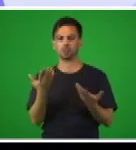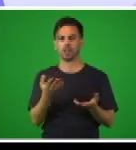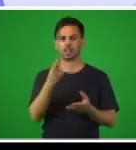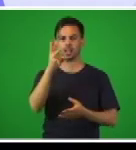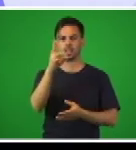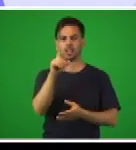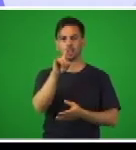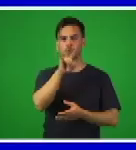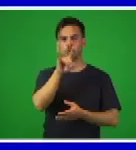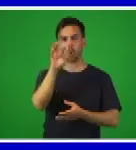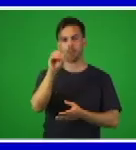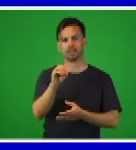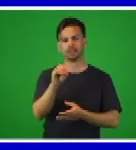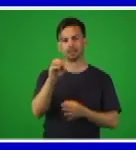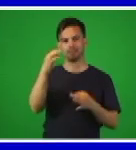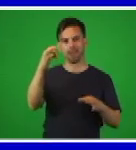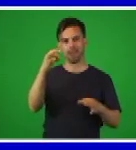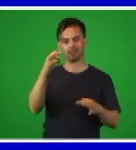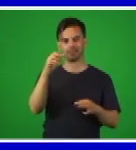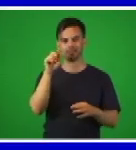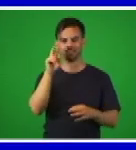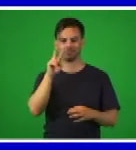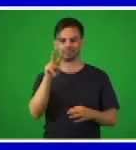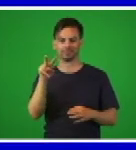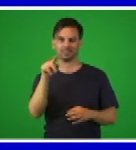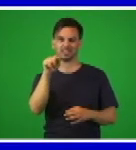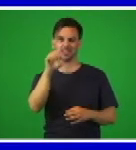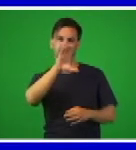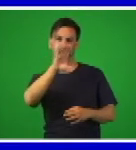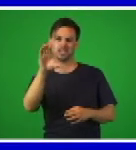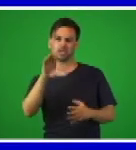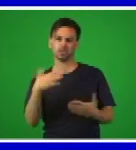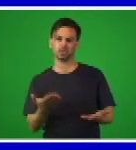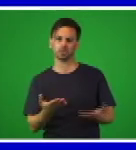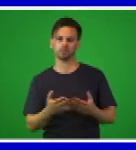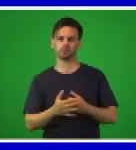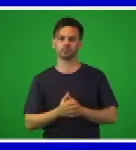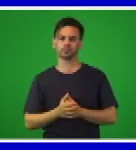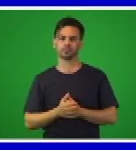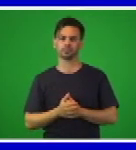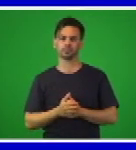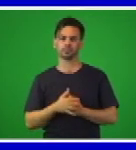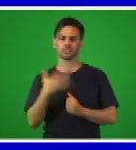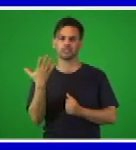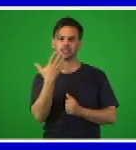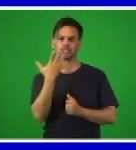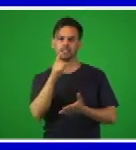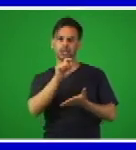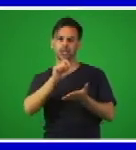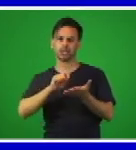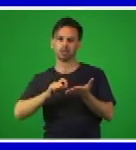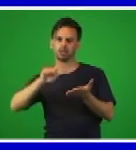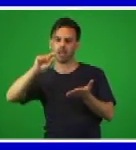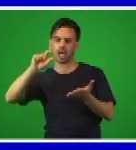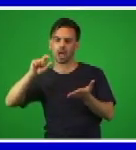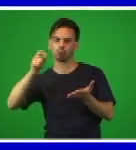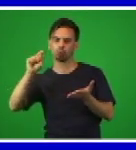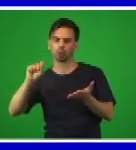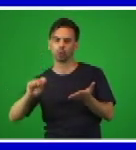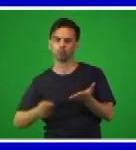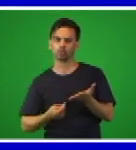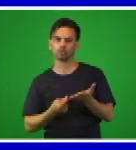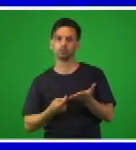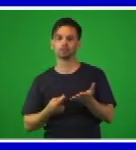90. Busquen la página 90, miren el texto que aparece ahí, un texto de nuestro héroe nacional, José Martín.